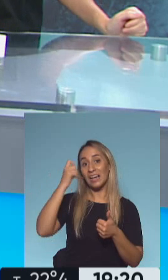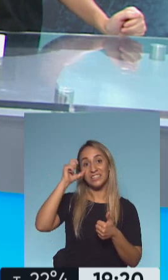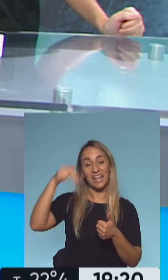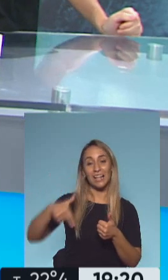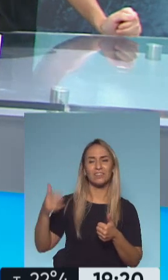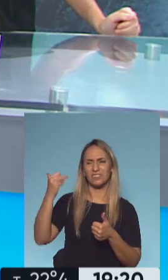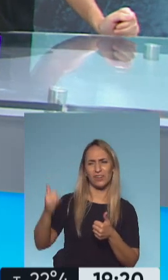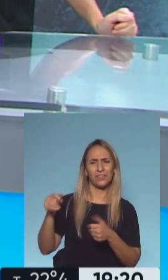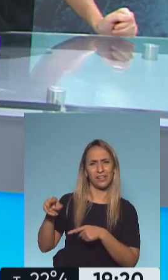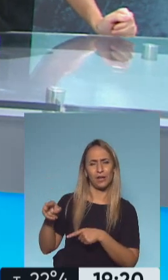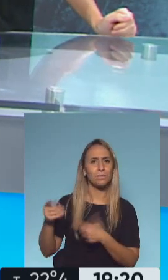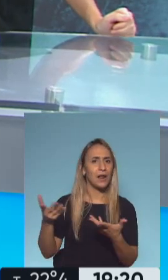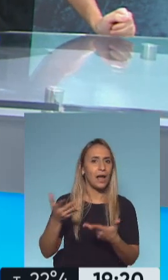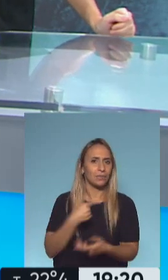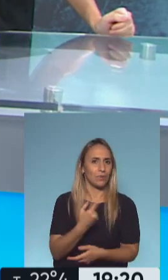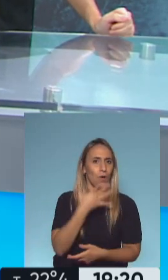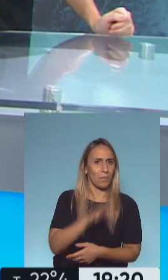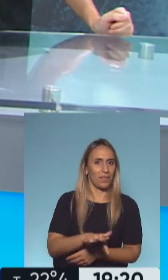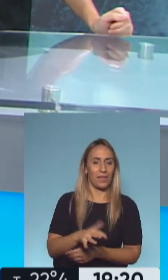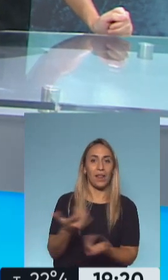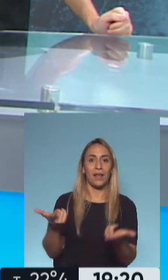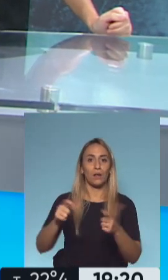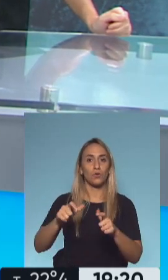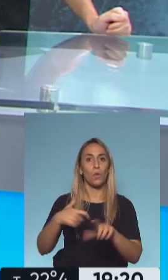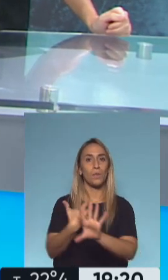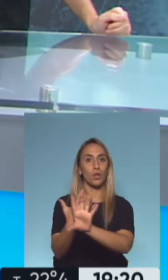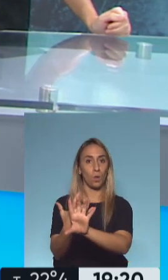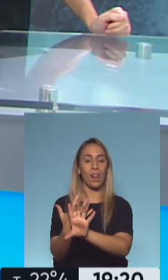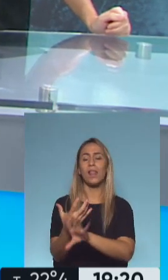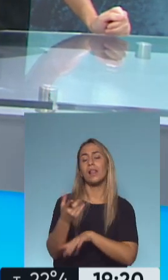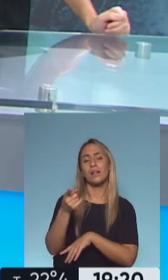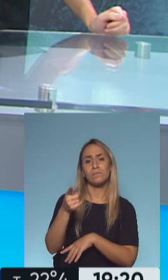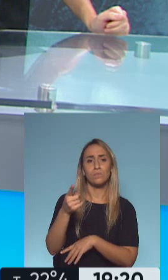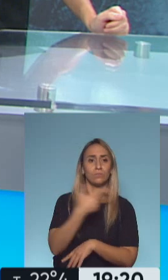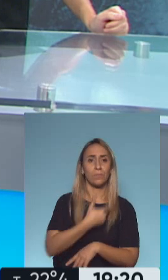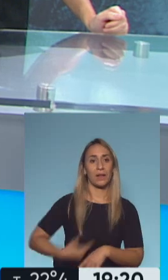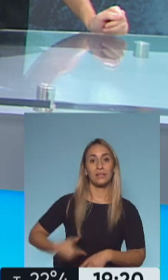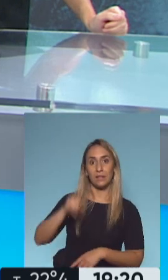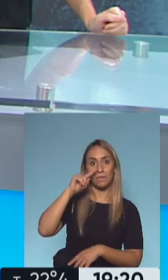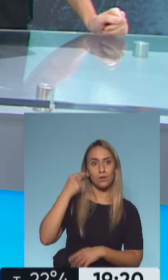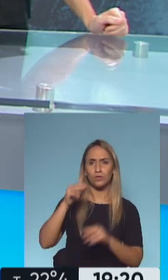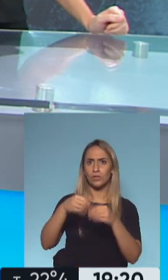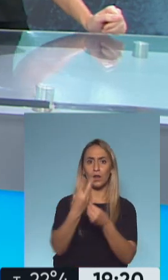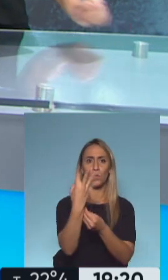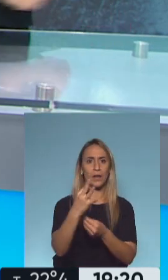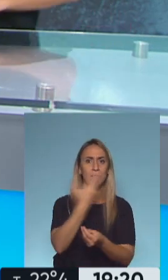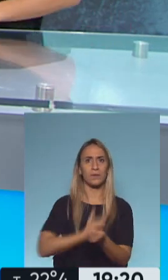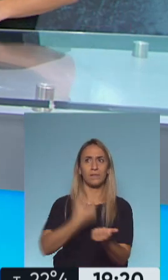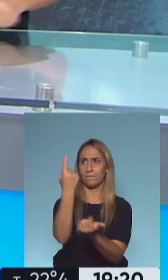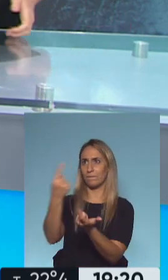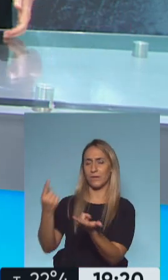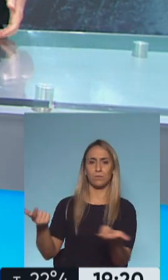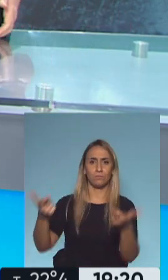Bueno, comprender un poquito esta reunión virtual que tuvo con 40 mandatarios el presidente de la Nación. Entrar en contexto. ¿Y qué se desprende de